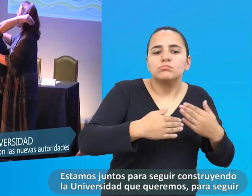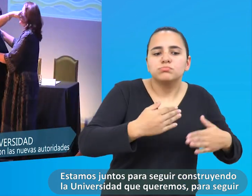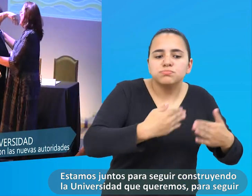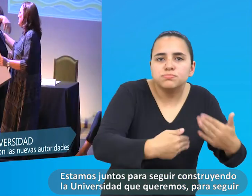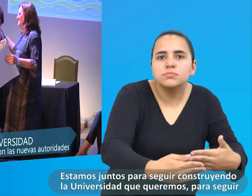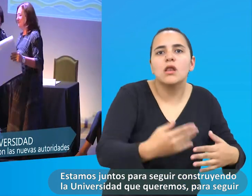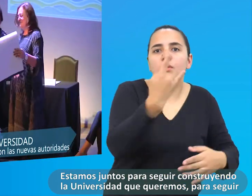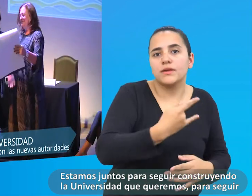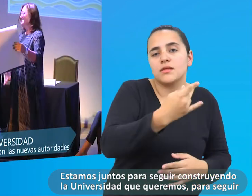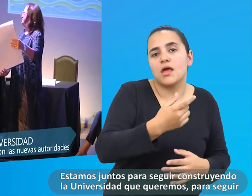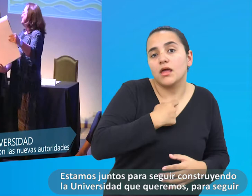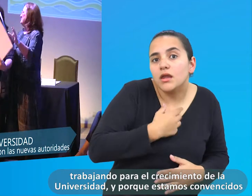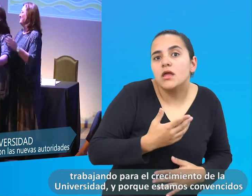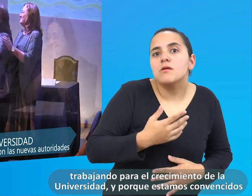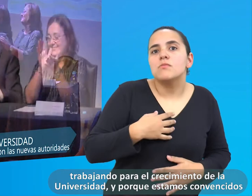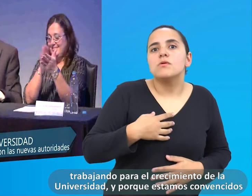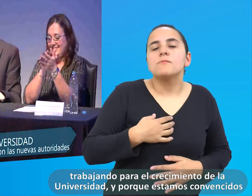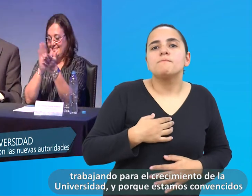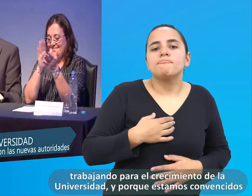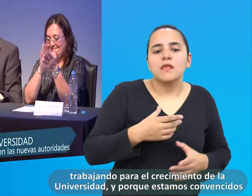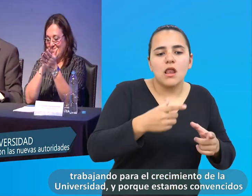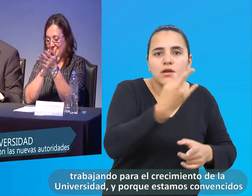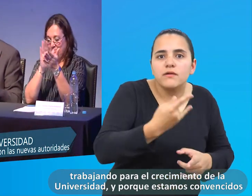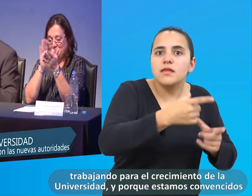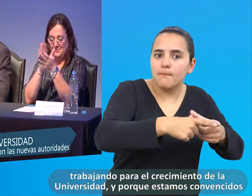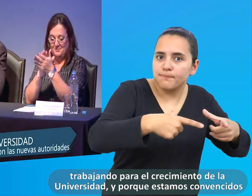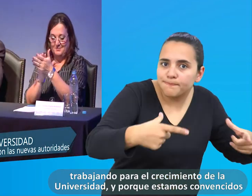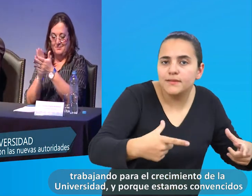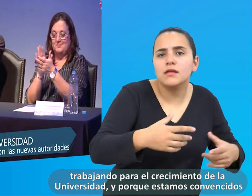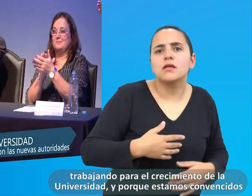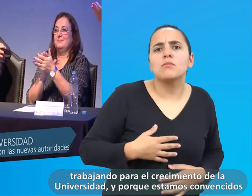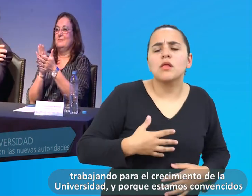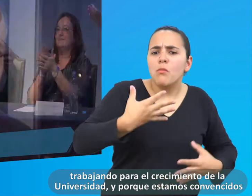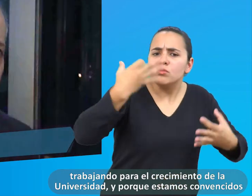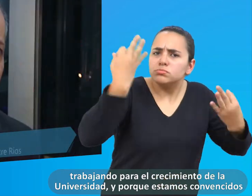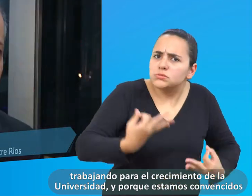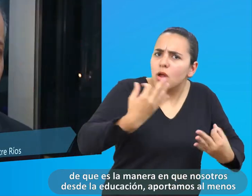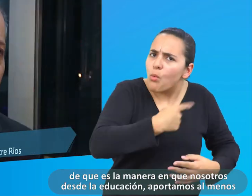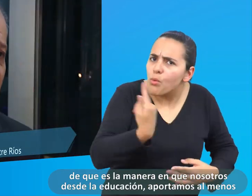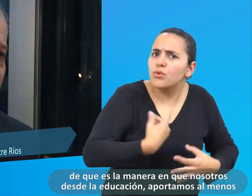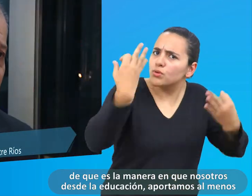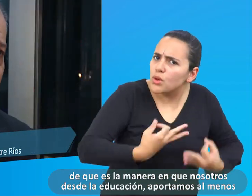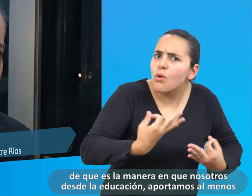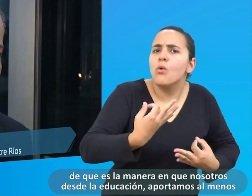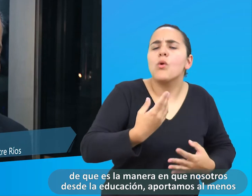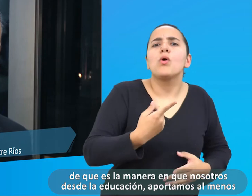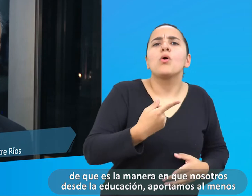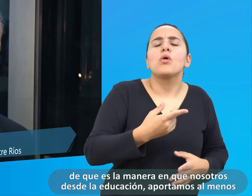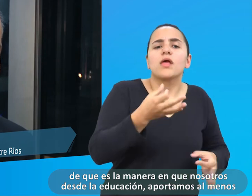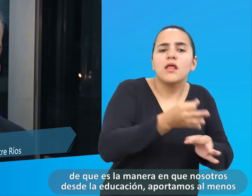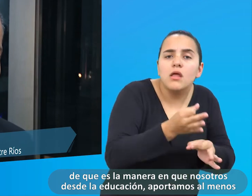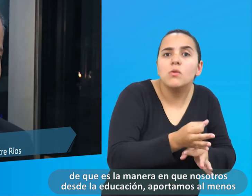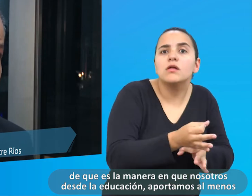universidad que queremos, para seguir trabajando para el crecimiento de la universidad y porque estamos convencidos de que es la